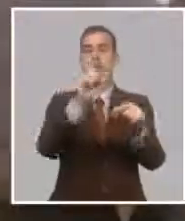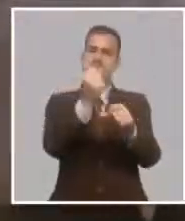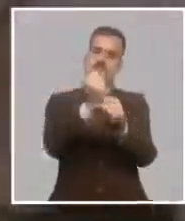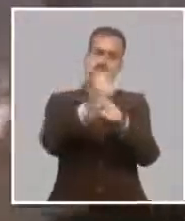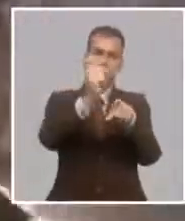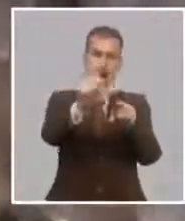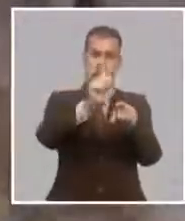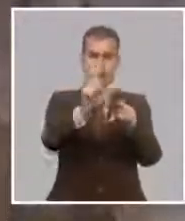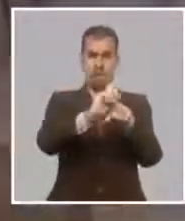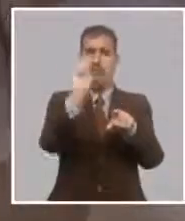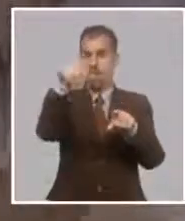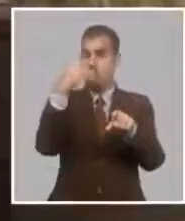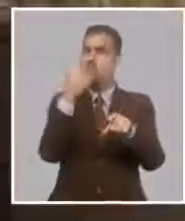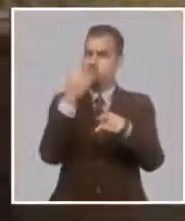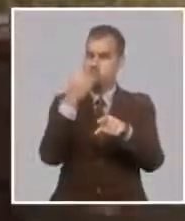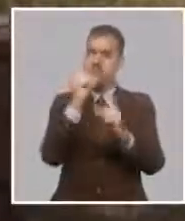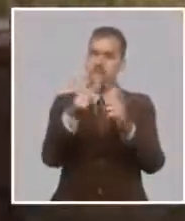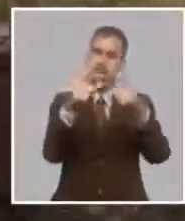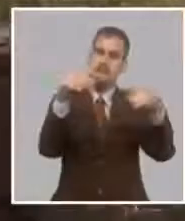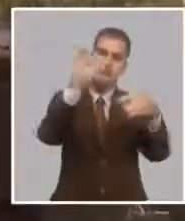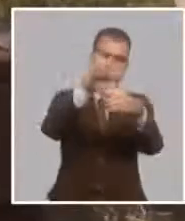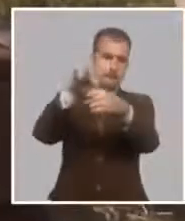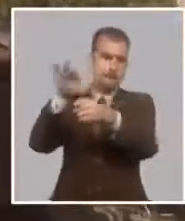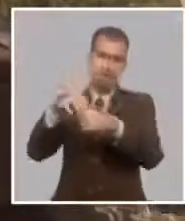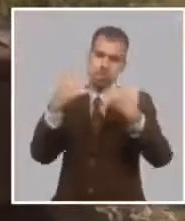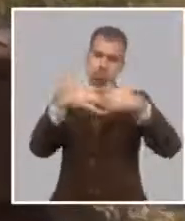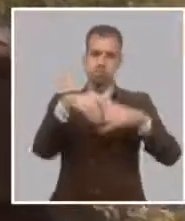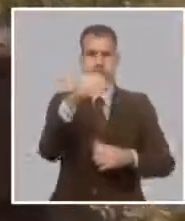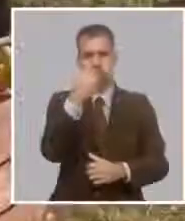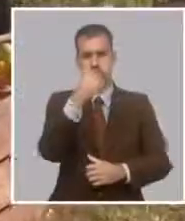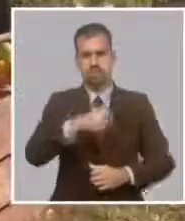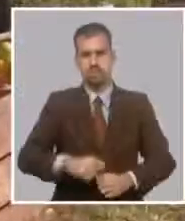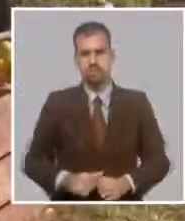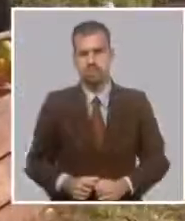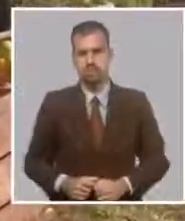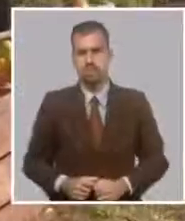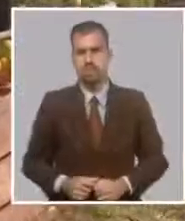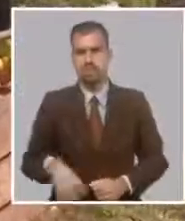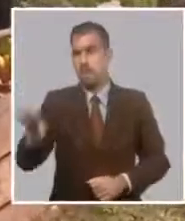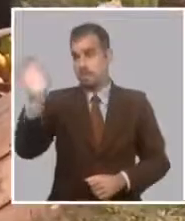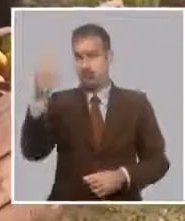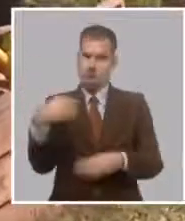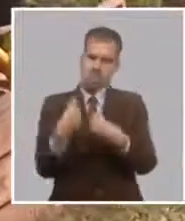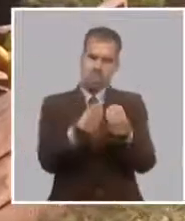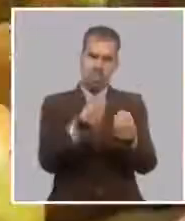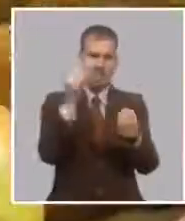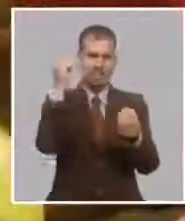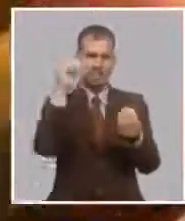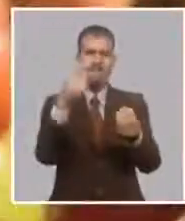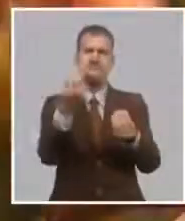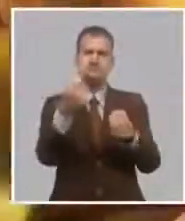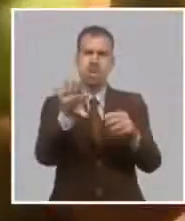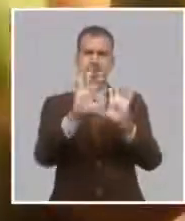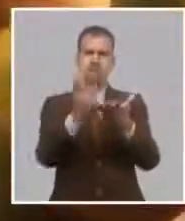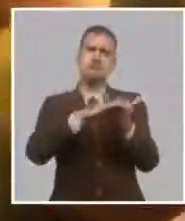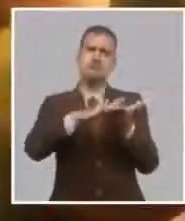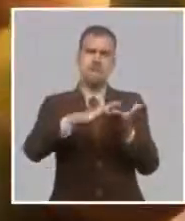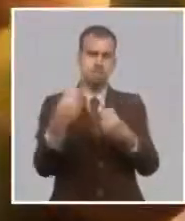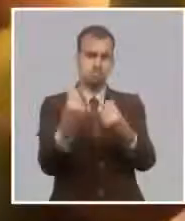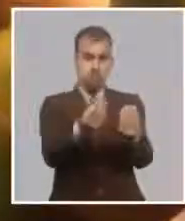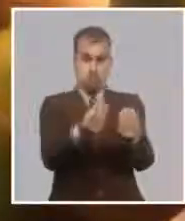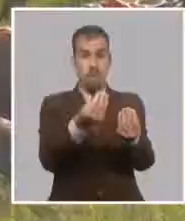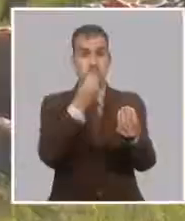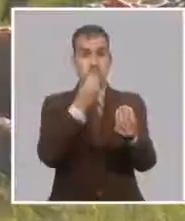en esta posibilidad la vía para crecer. Mediante la presentación de garantías, los bancos otorgan el financiamiento para que el sector